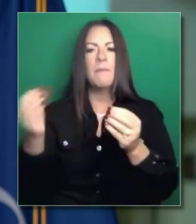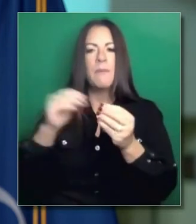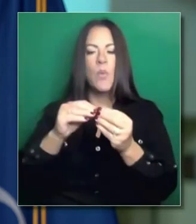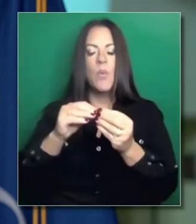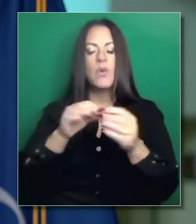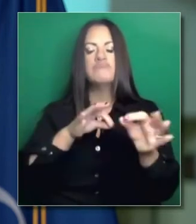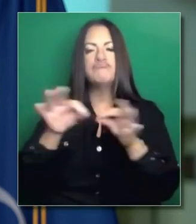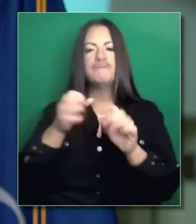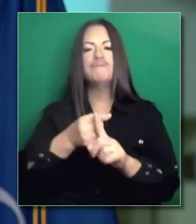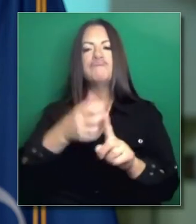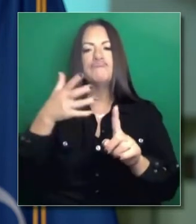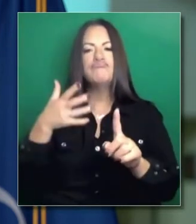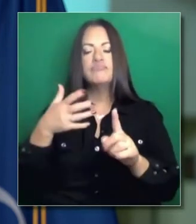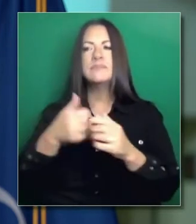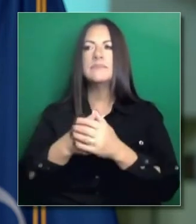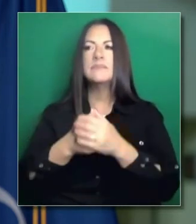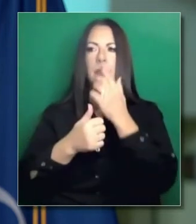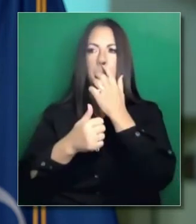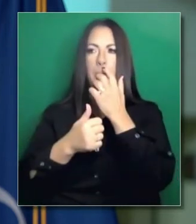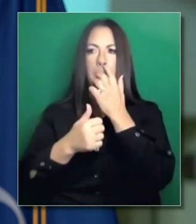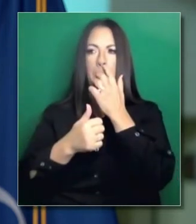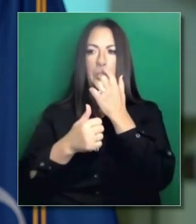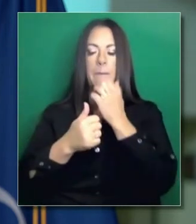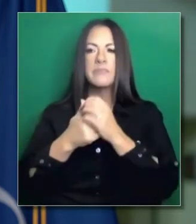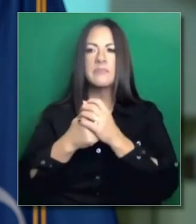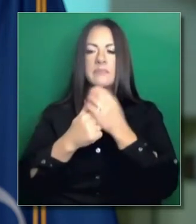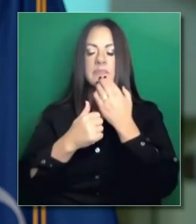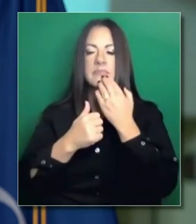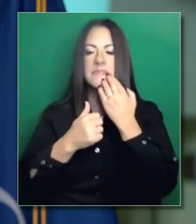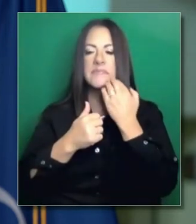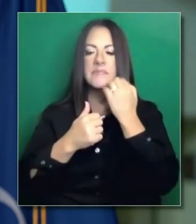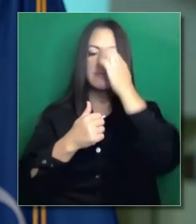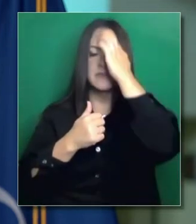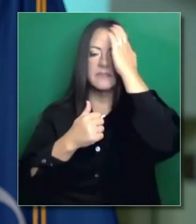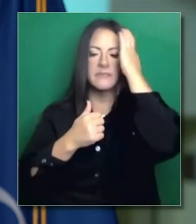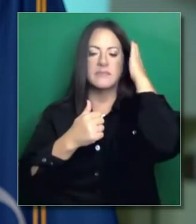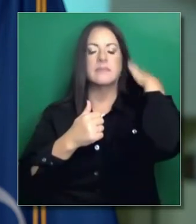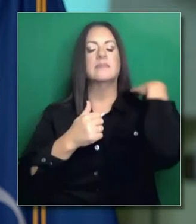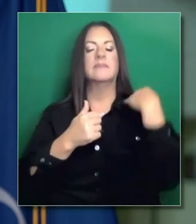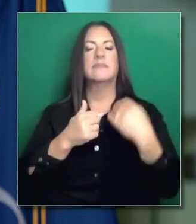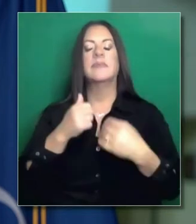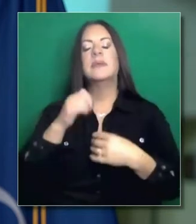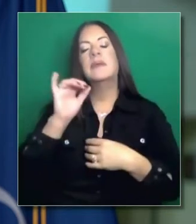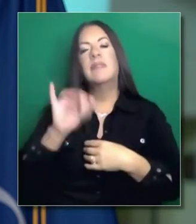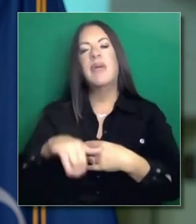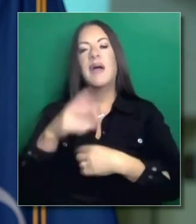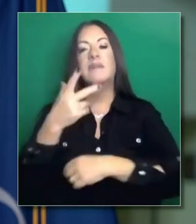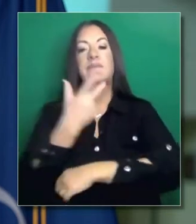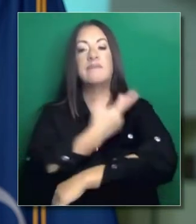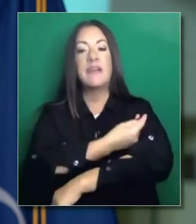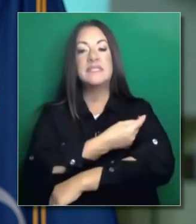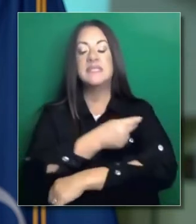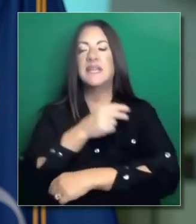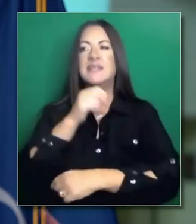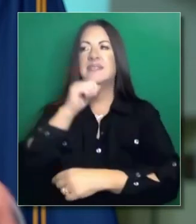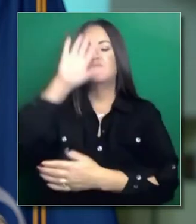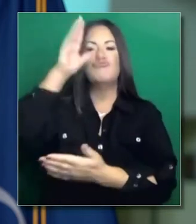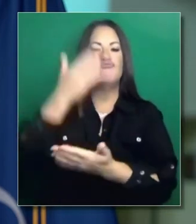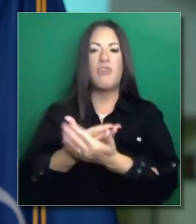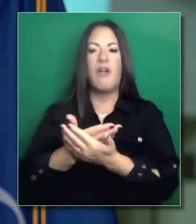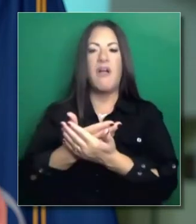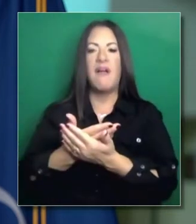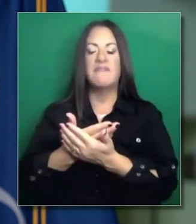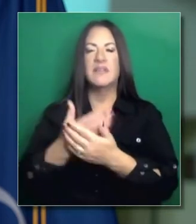para que pueda dar un poco más de precisión clínica. Pero las vacunas no llegan